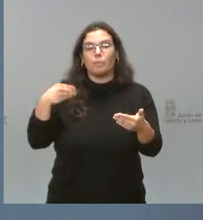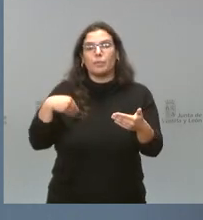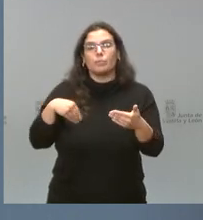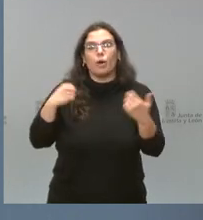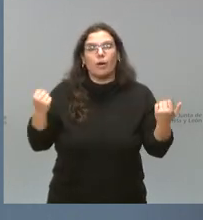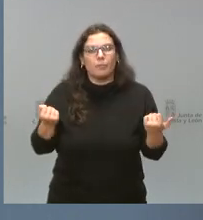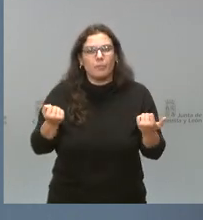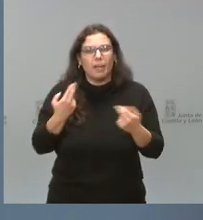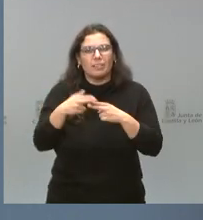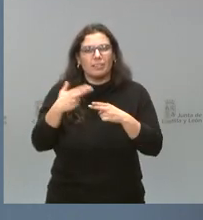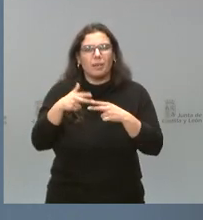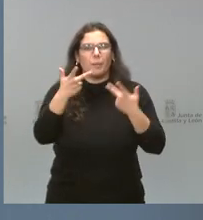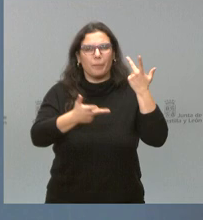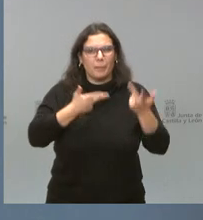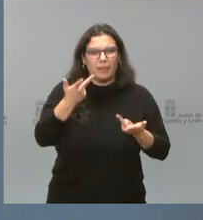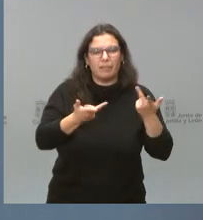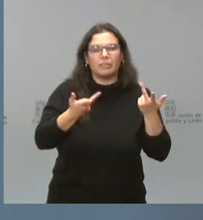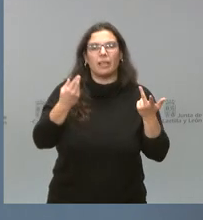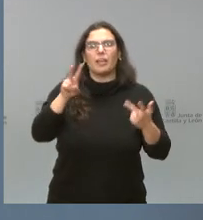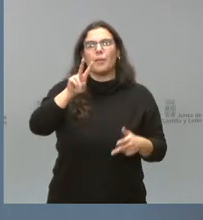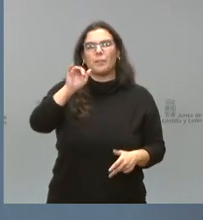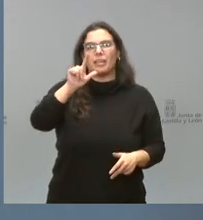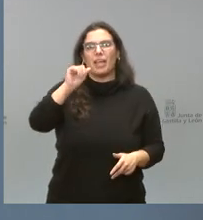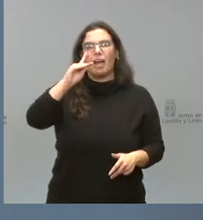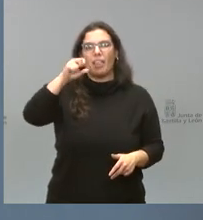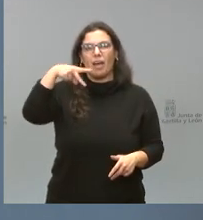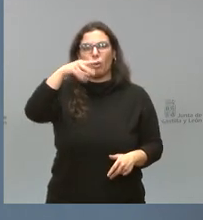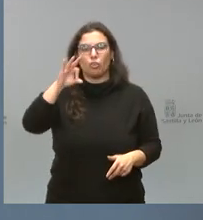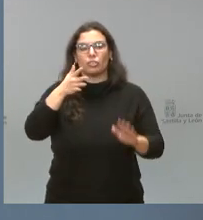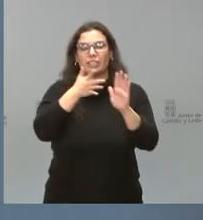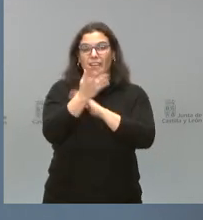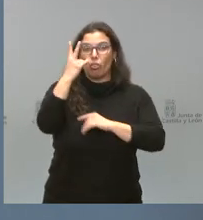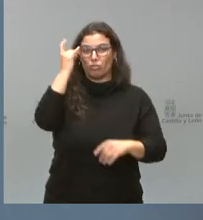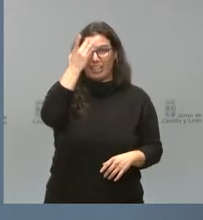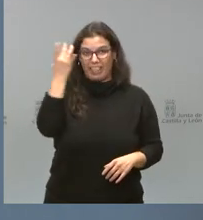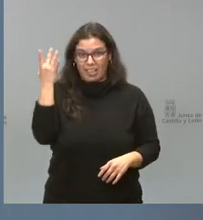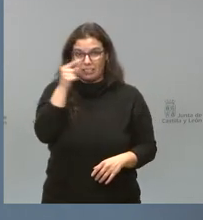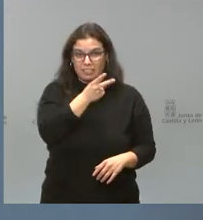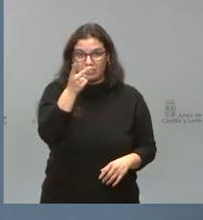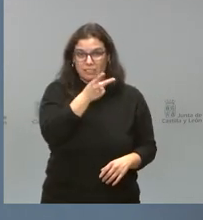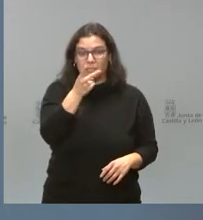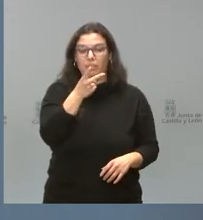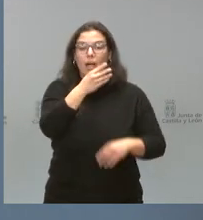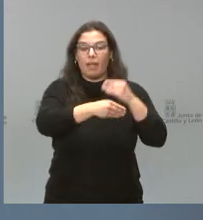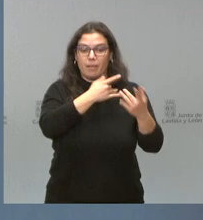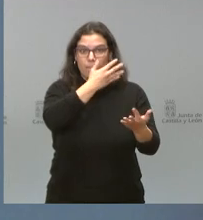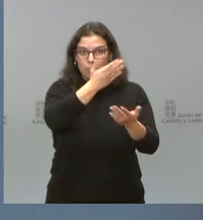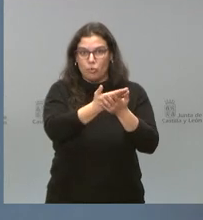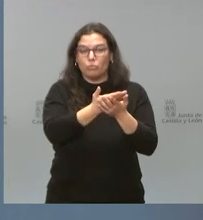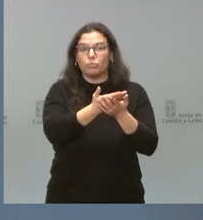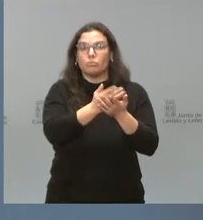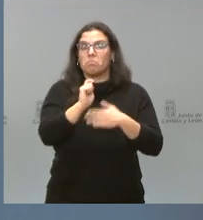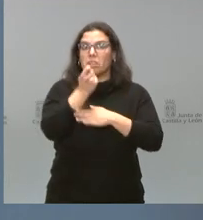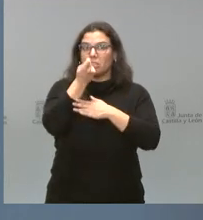Benavente y Villadangos del Páramo. Estamos hablando ante dos iniciativas que venimos desarrollando, que están teniendo